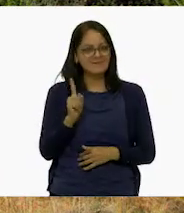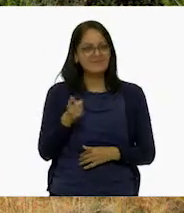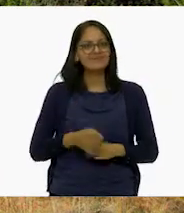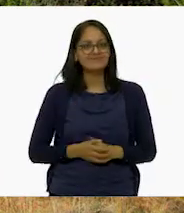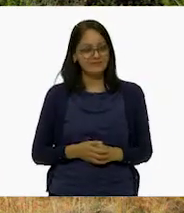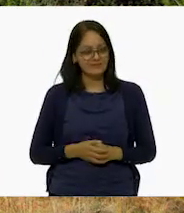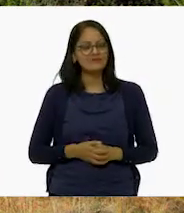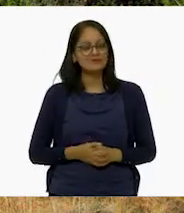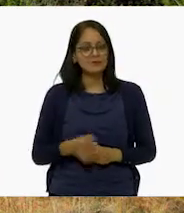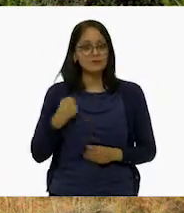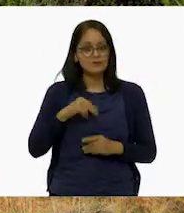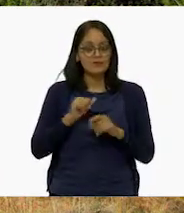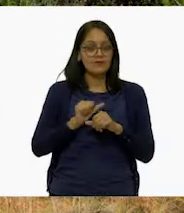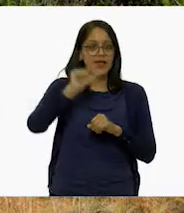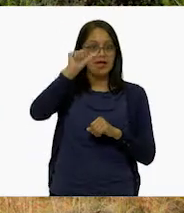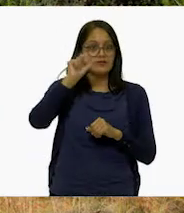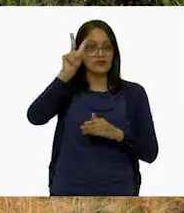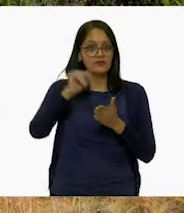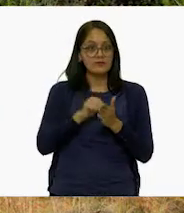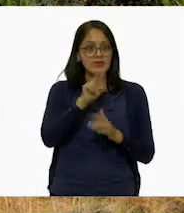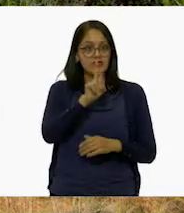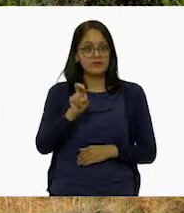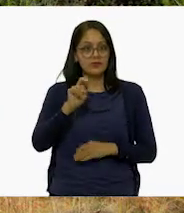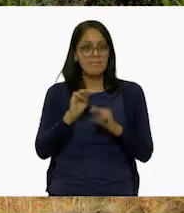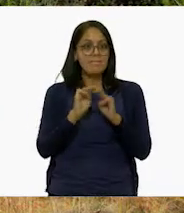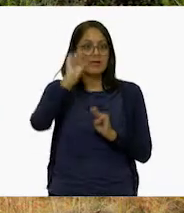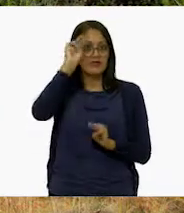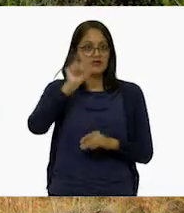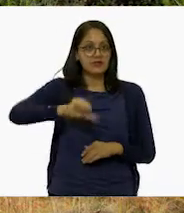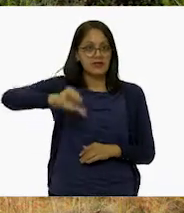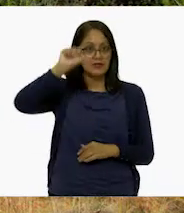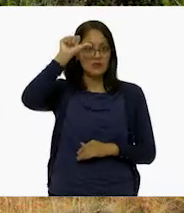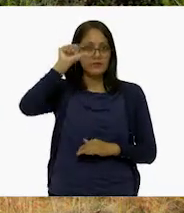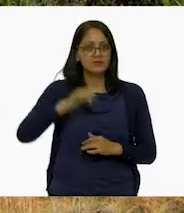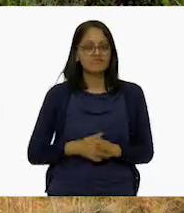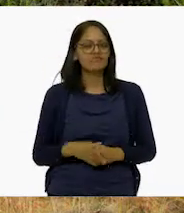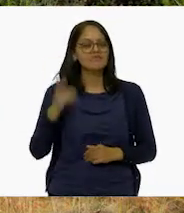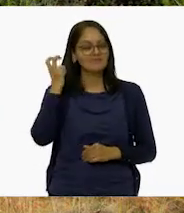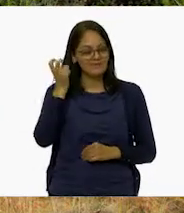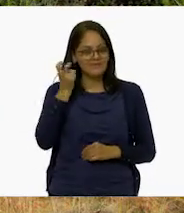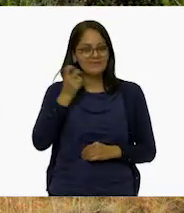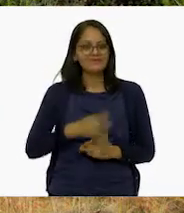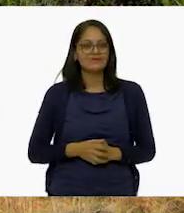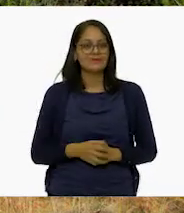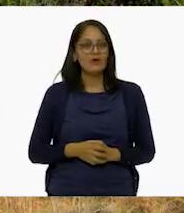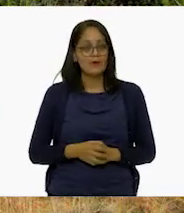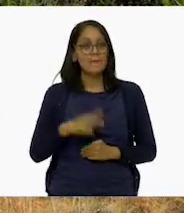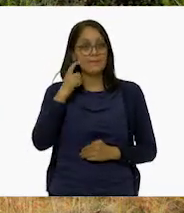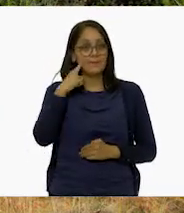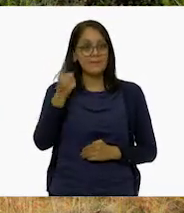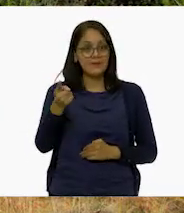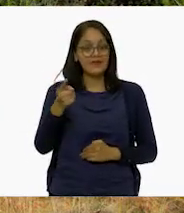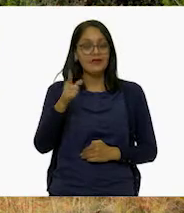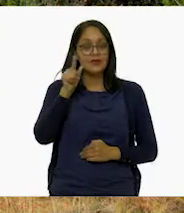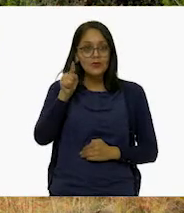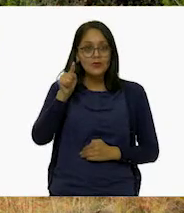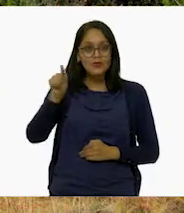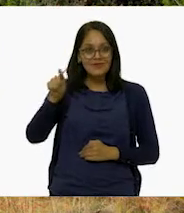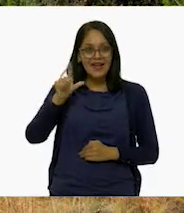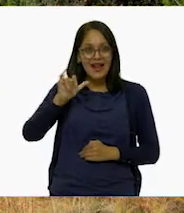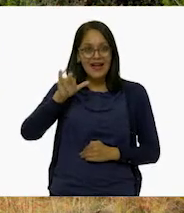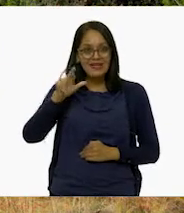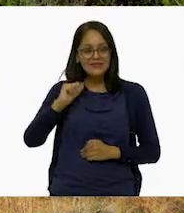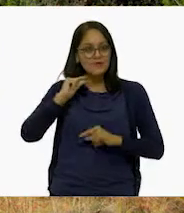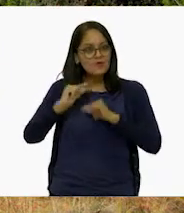Estamos a 2.200 metros de altitud. Excelente, Larisa. Estás desarrollando todas